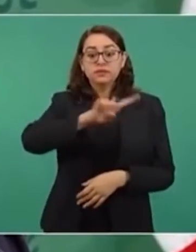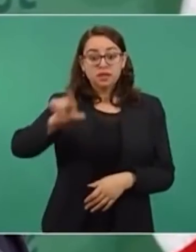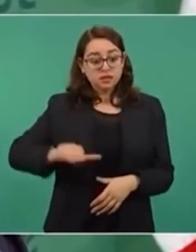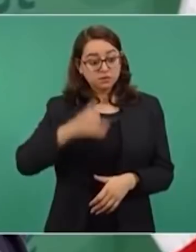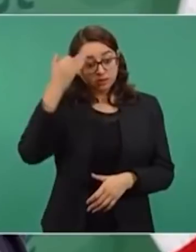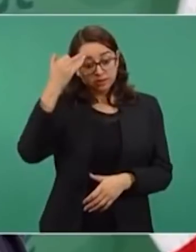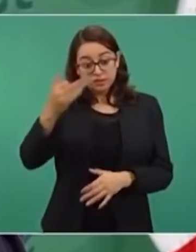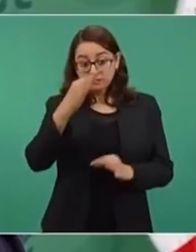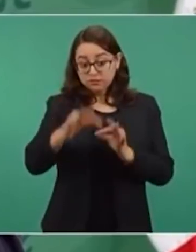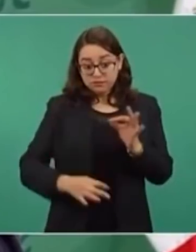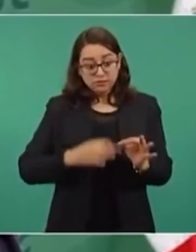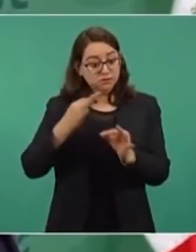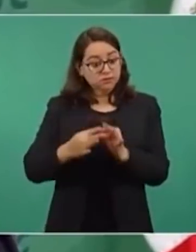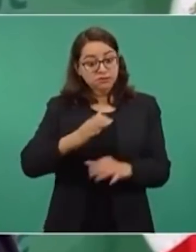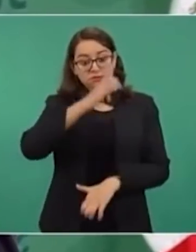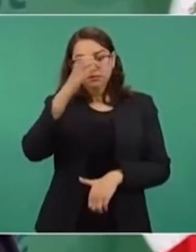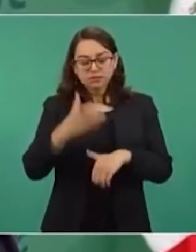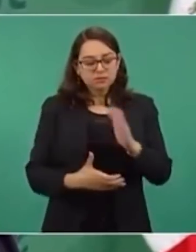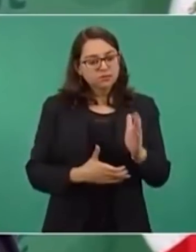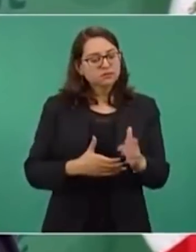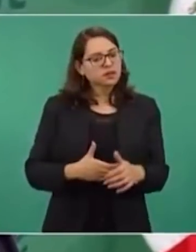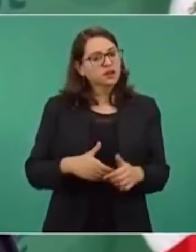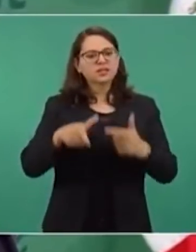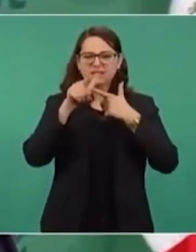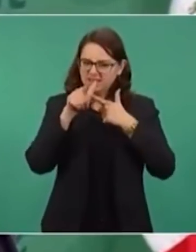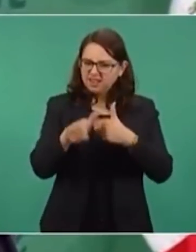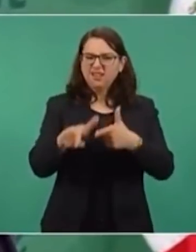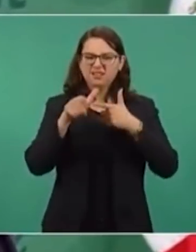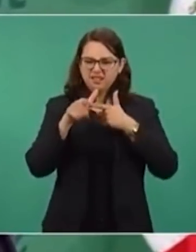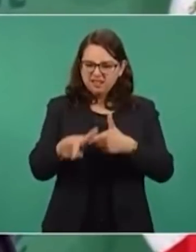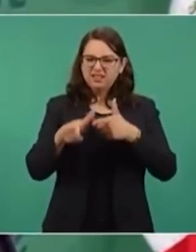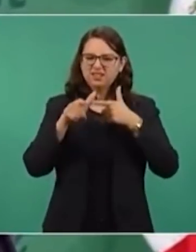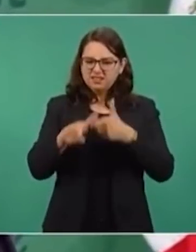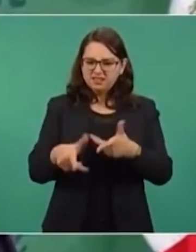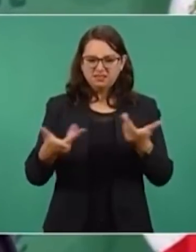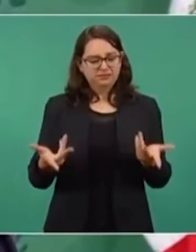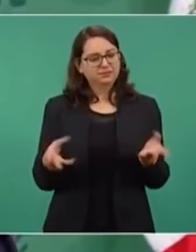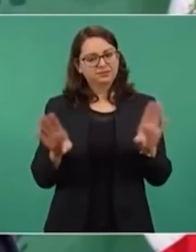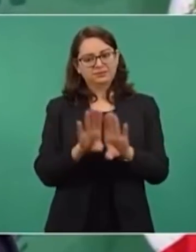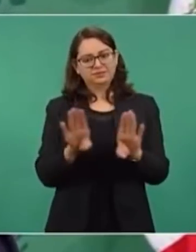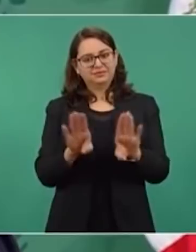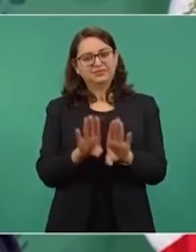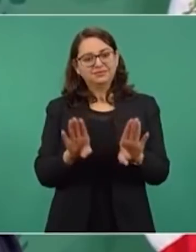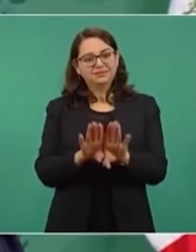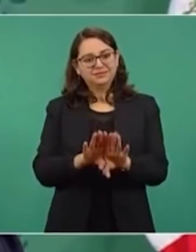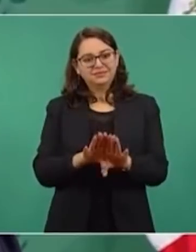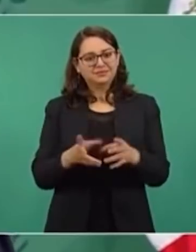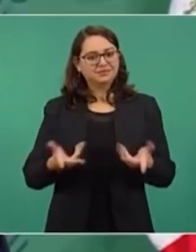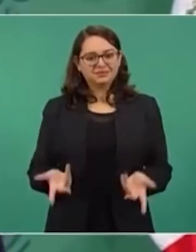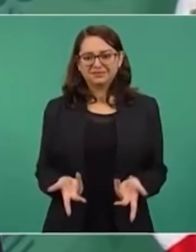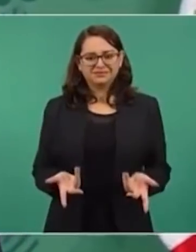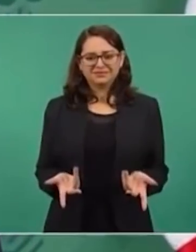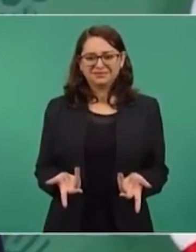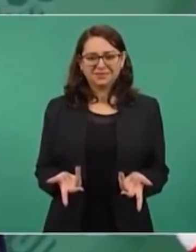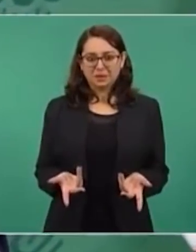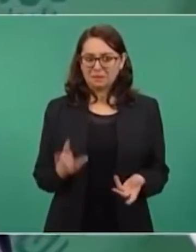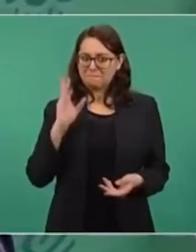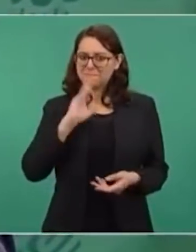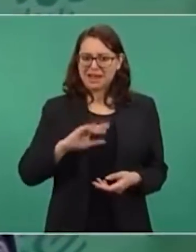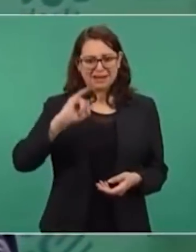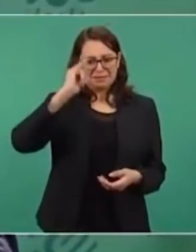con desfiguros